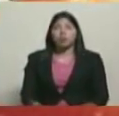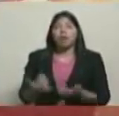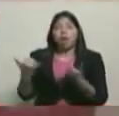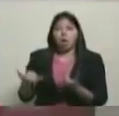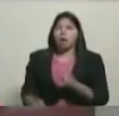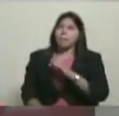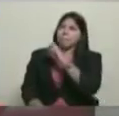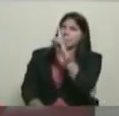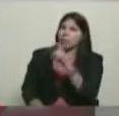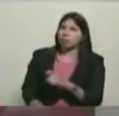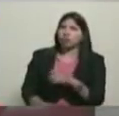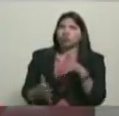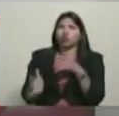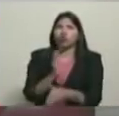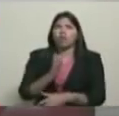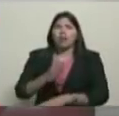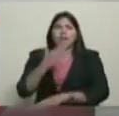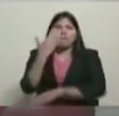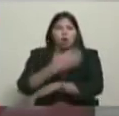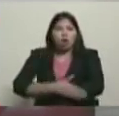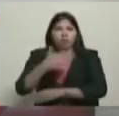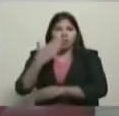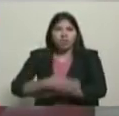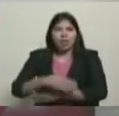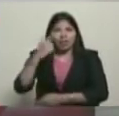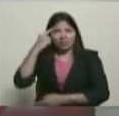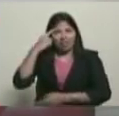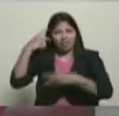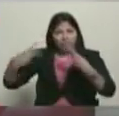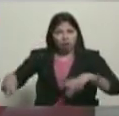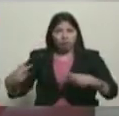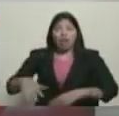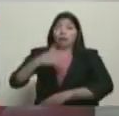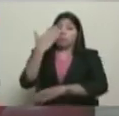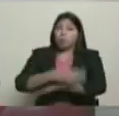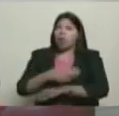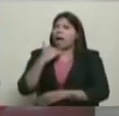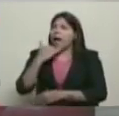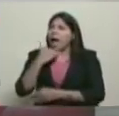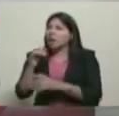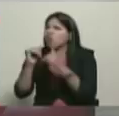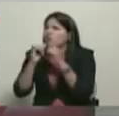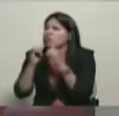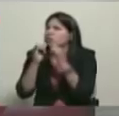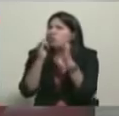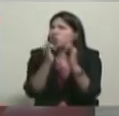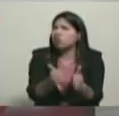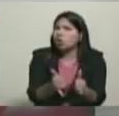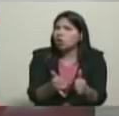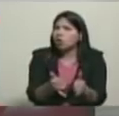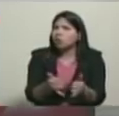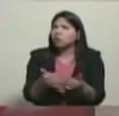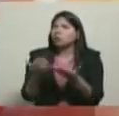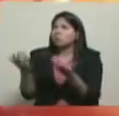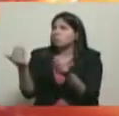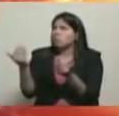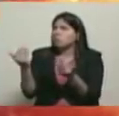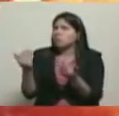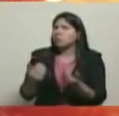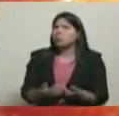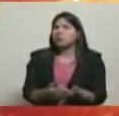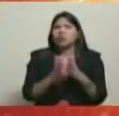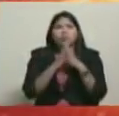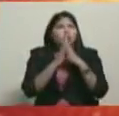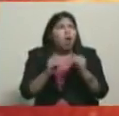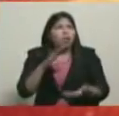tema de la frontera, las zonas fronterizas, ¿cómo se encuentran en este momento? Si tiene algún reporte que pueda compartir con nosotros. Totalmente tranquilo,